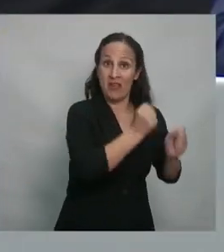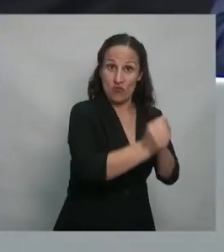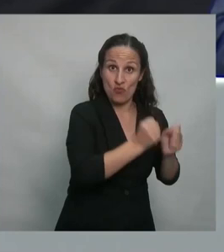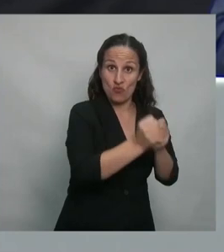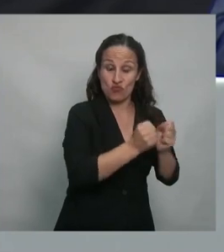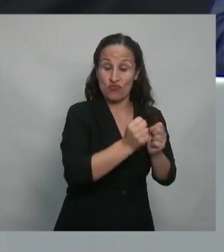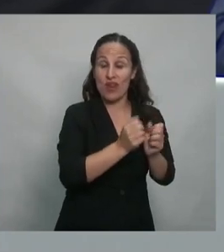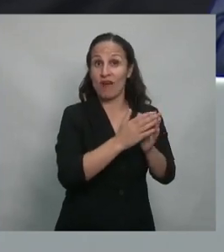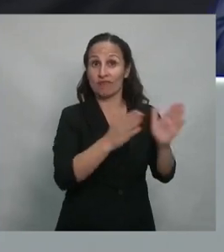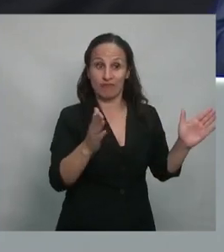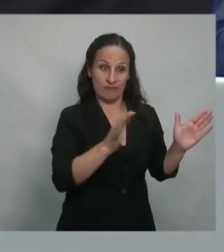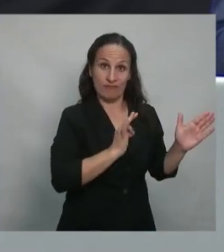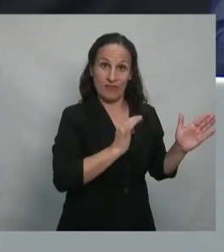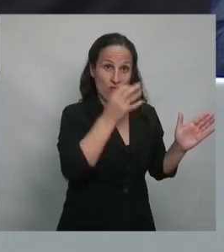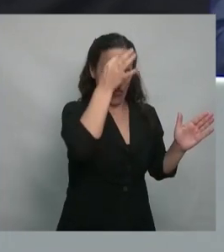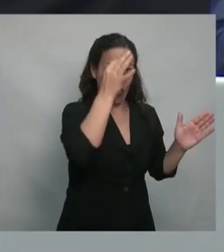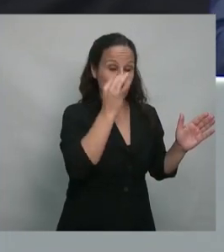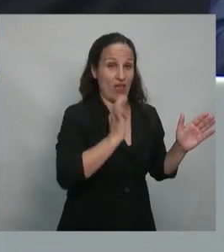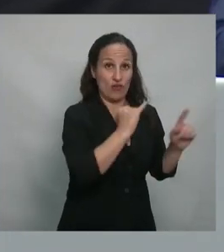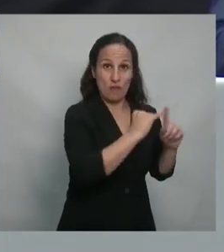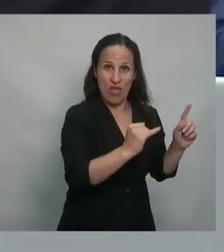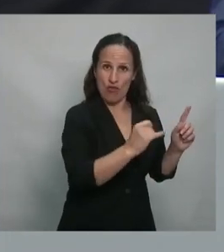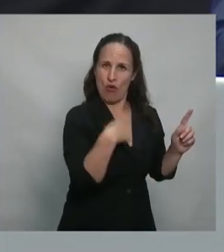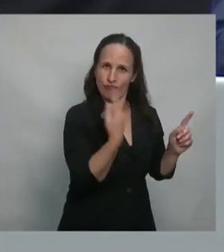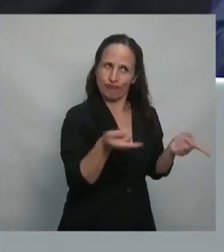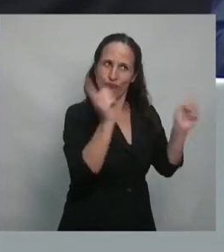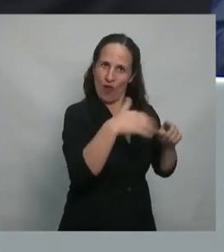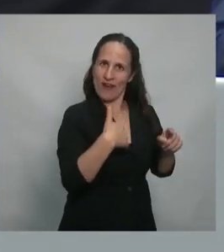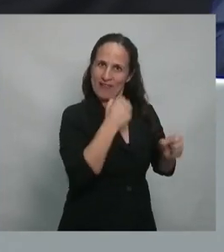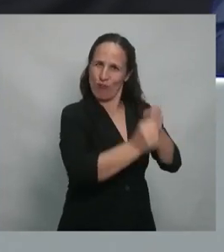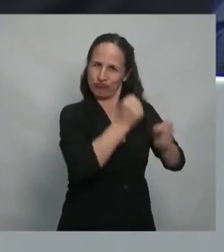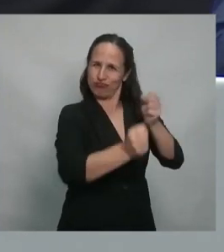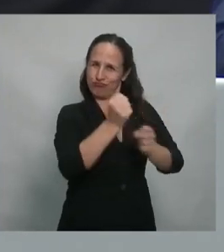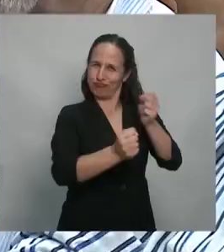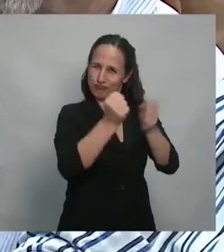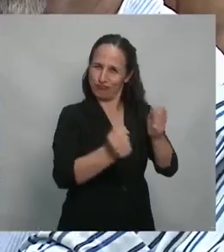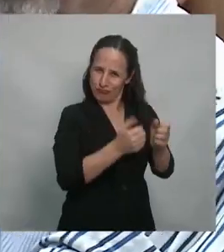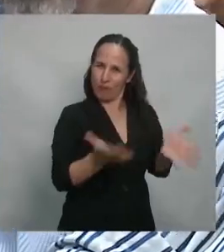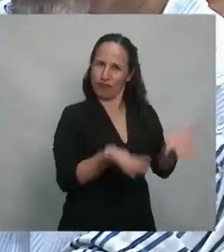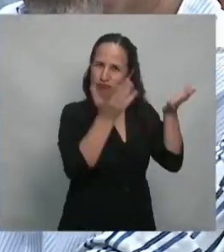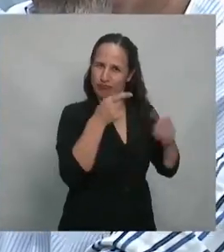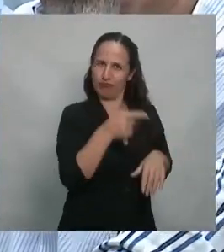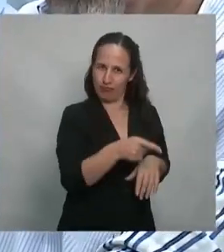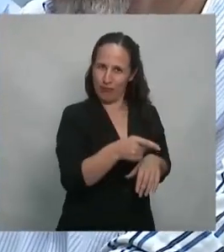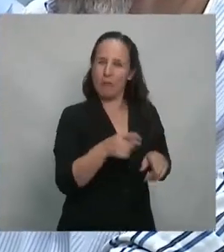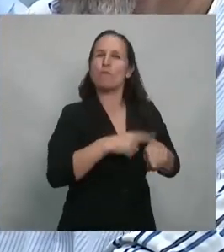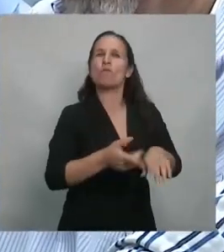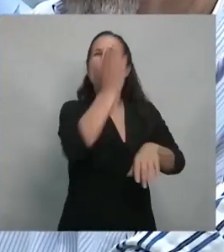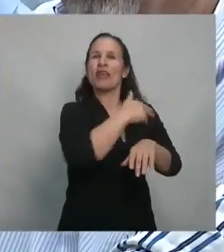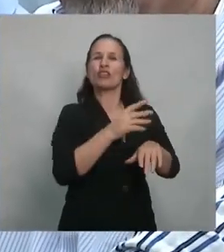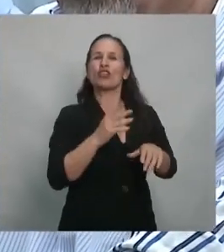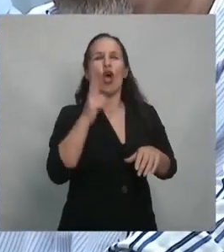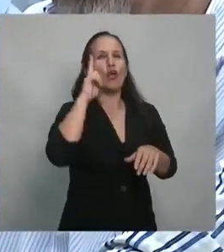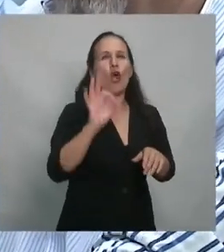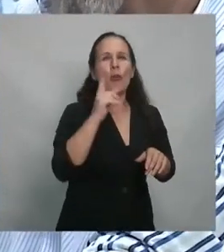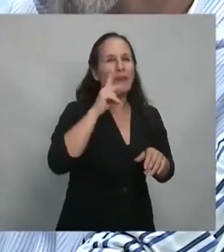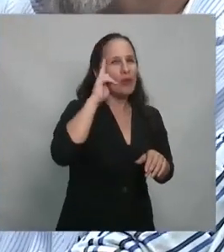hubo un proceso de reindustrialización de la Argentina para revertir la etapa de los 90 en los cuales se había